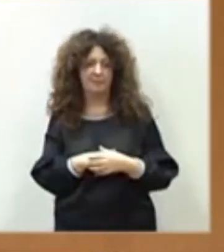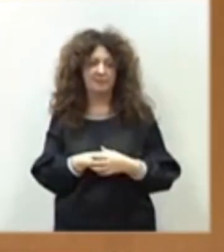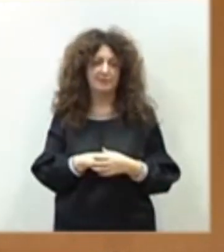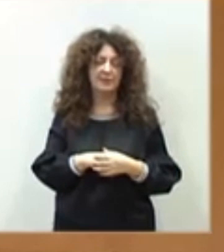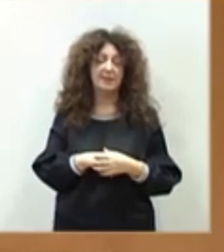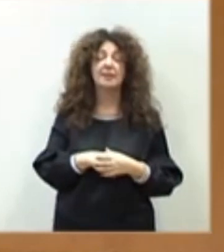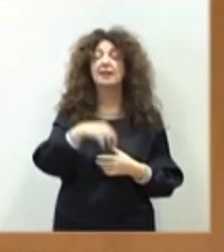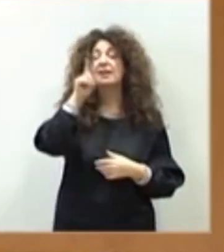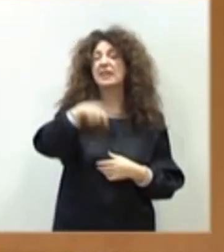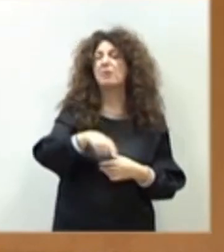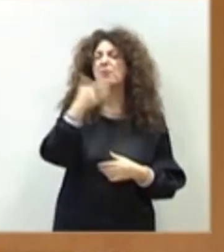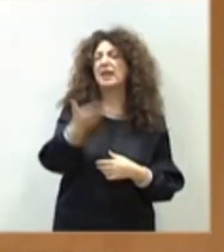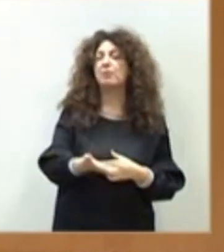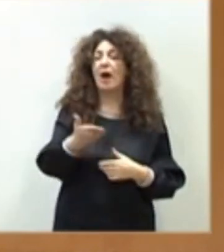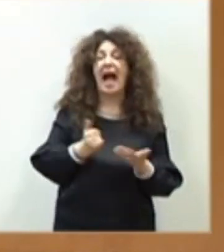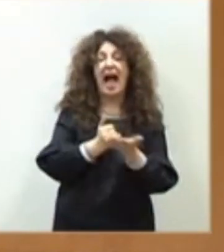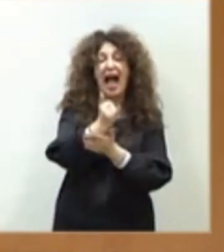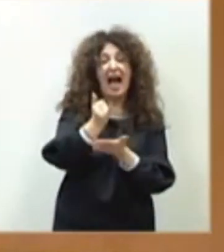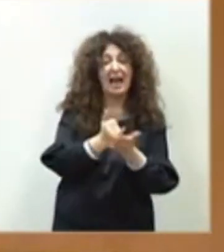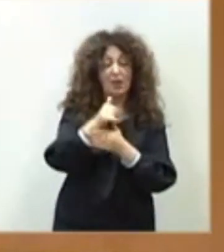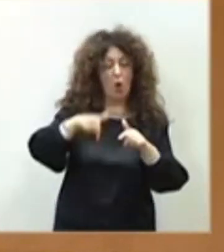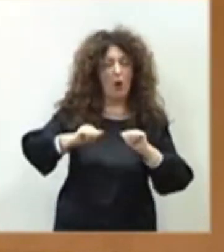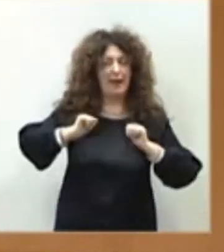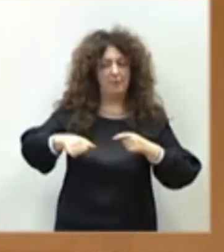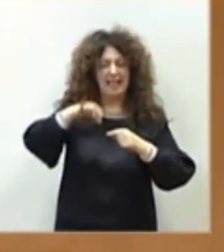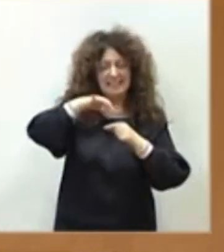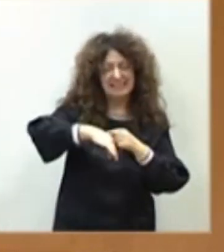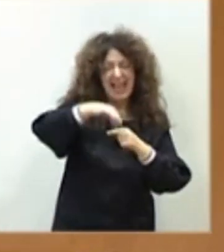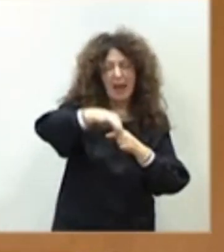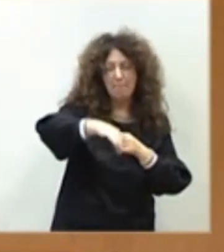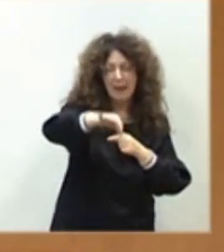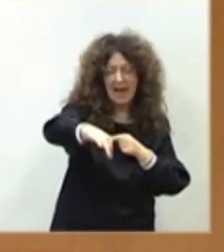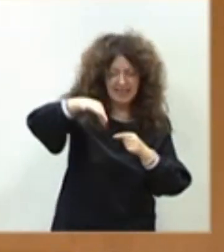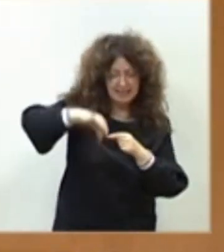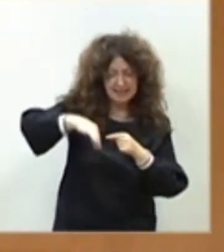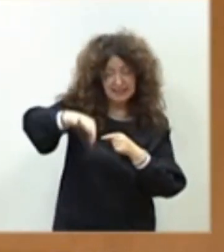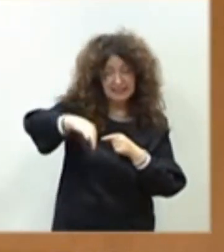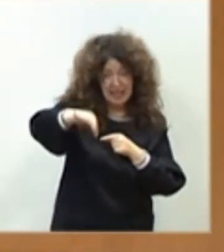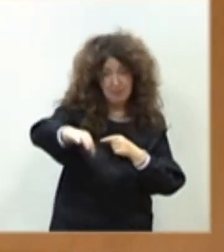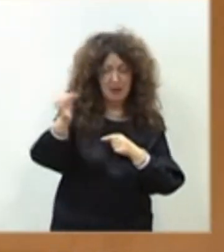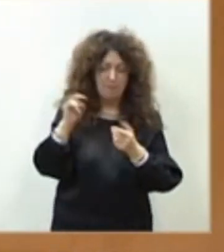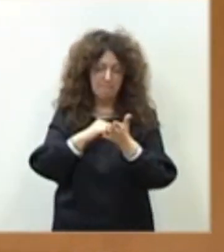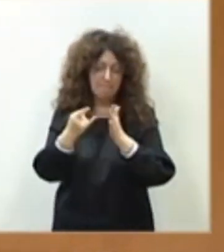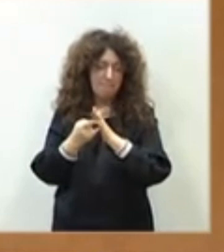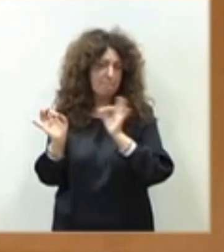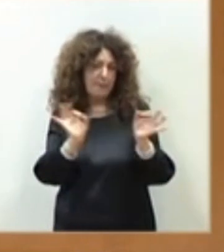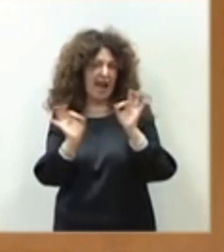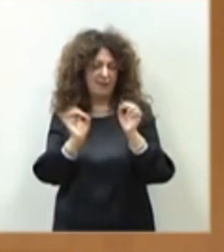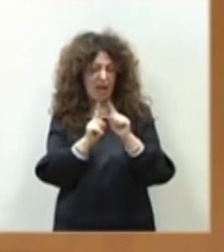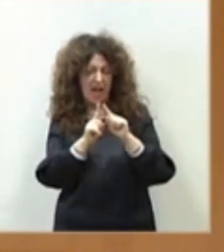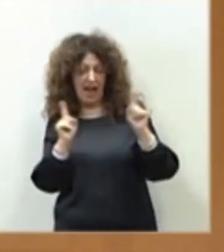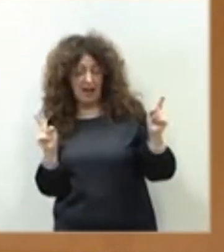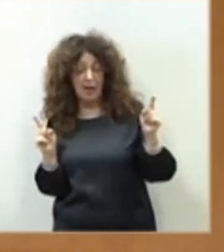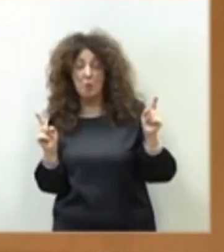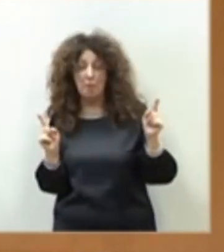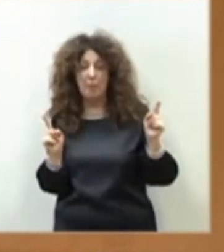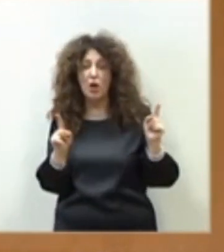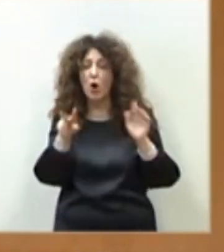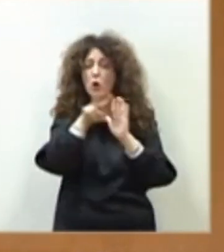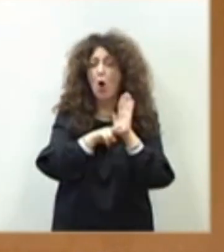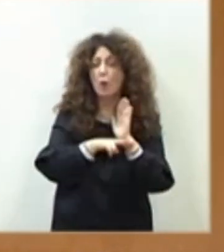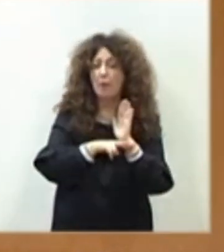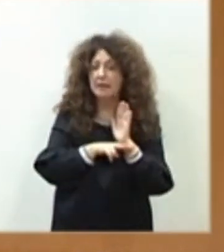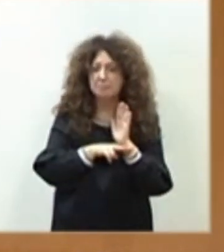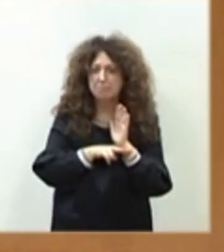Los agricultores han empezado ya a hacer las siembras, tienen que planificar sus siembras a lo largo del año y resulta que no conocen todavía las reglas del juego.